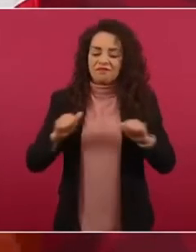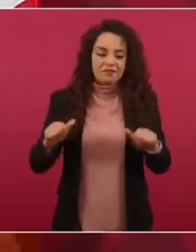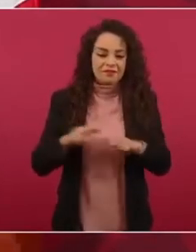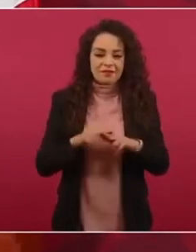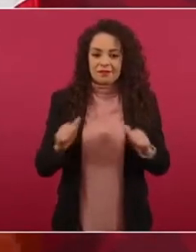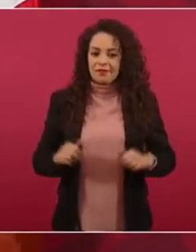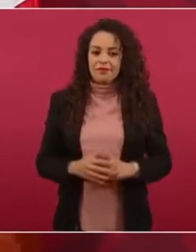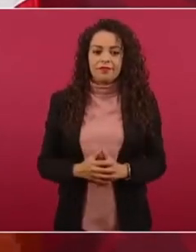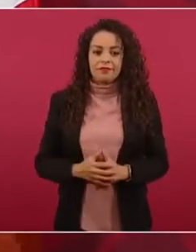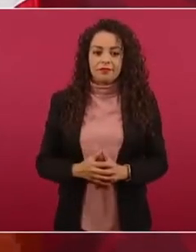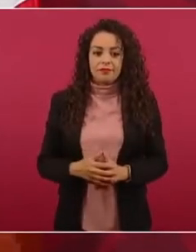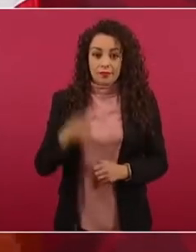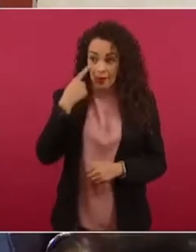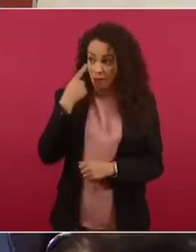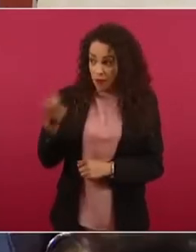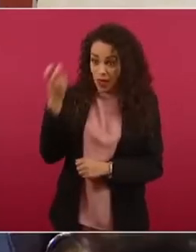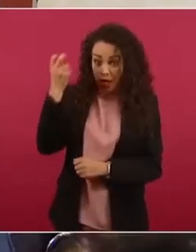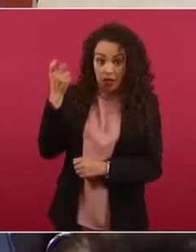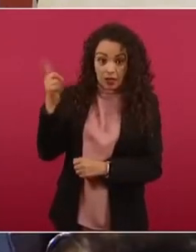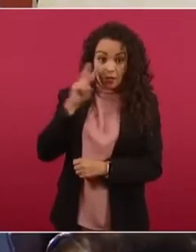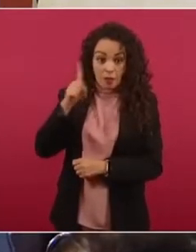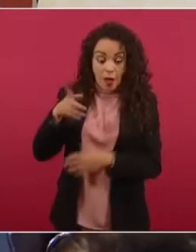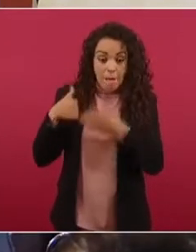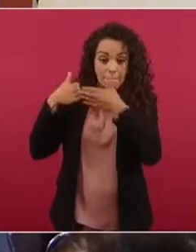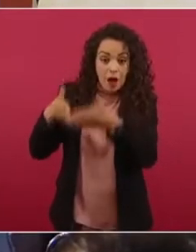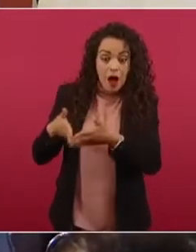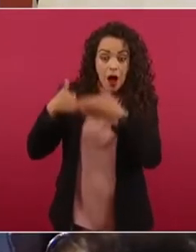Pero esto es lo que están haciendo, miren, está el barco.